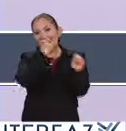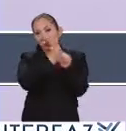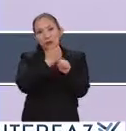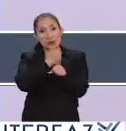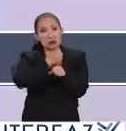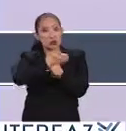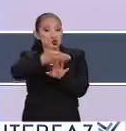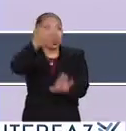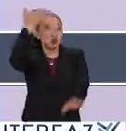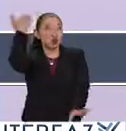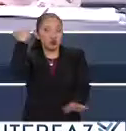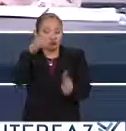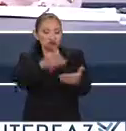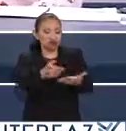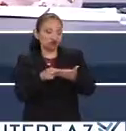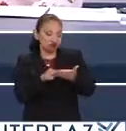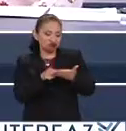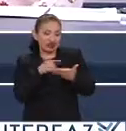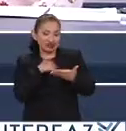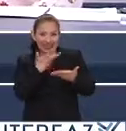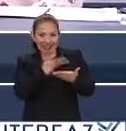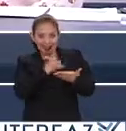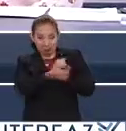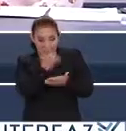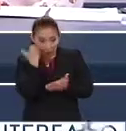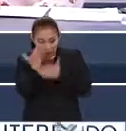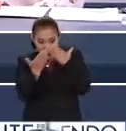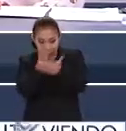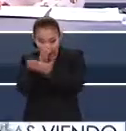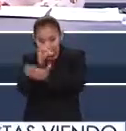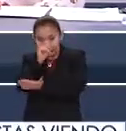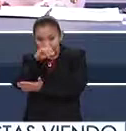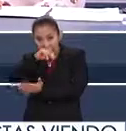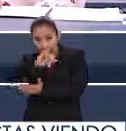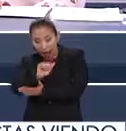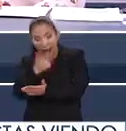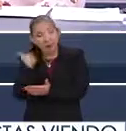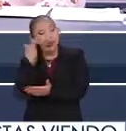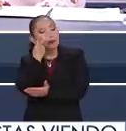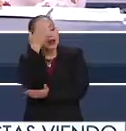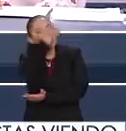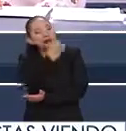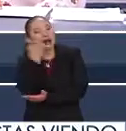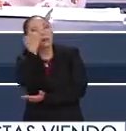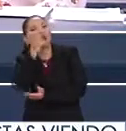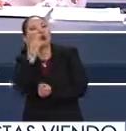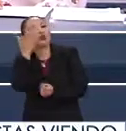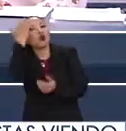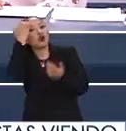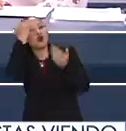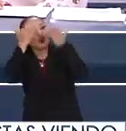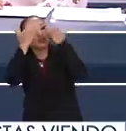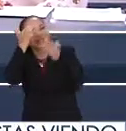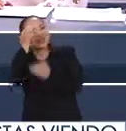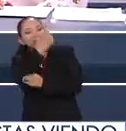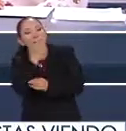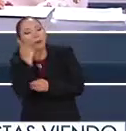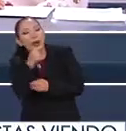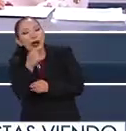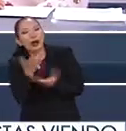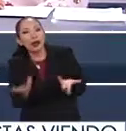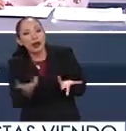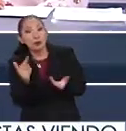lo que hacemos nosotros es que una vez que ellos deciden estudiar en el INEA, le aplicamos un examen diagnóstico. ¿Por qué un examen diagnóstico?